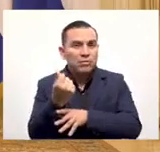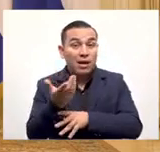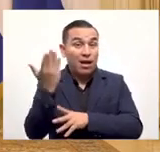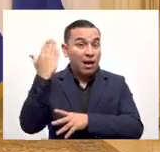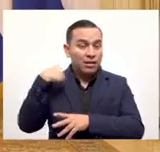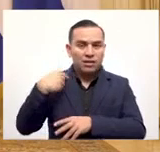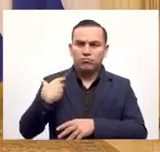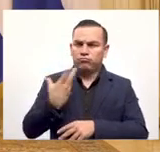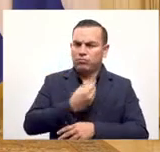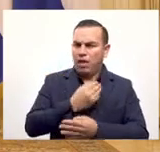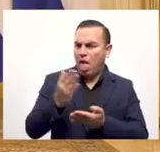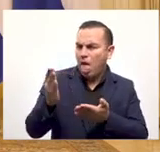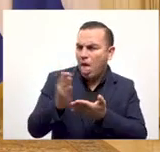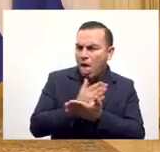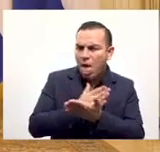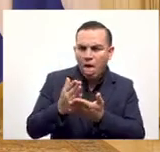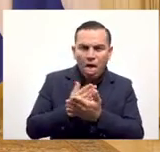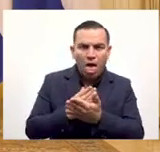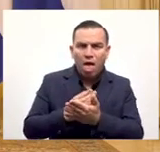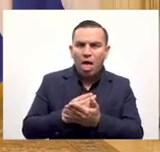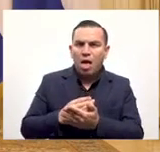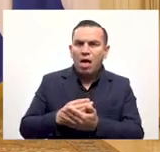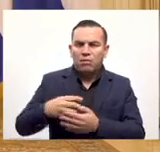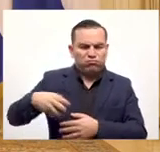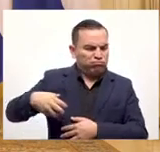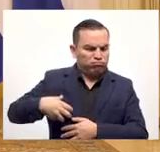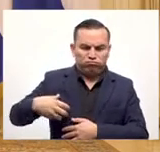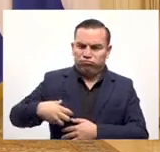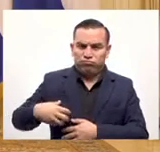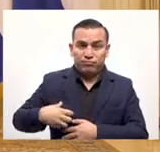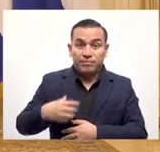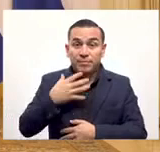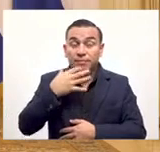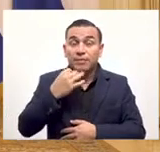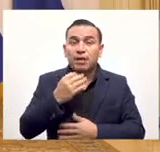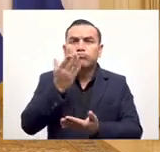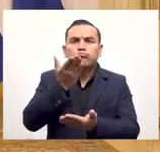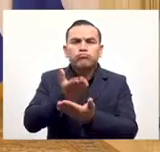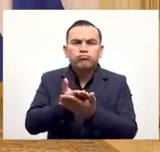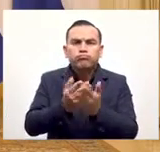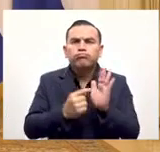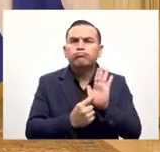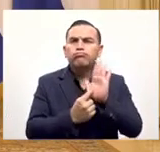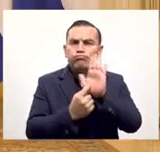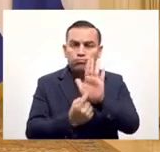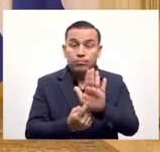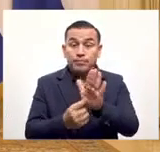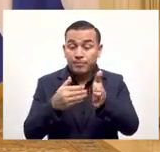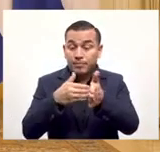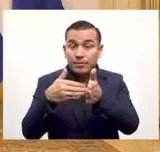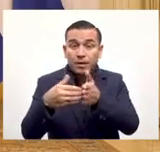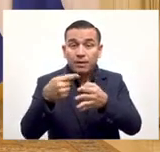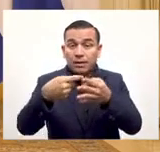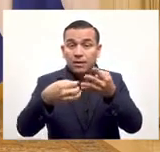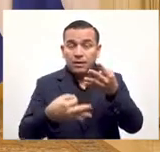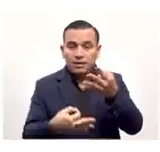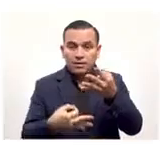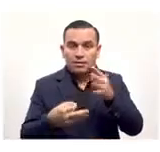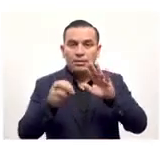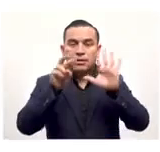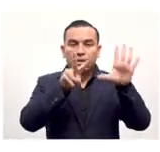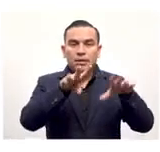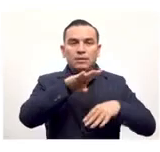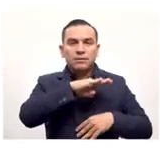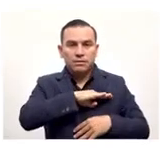quieren mentir con la ley Bitcoin. Nosotros no hemos mentido con la ley Bitcoin ni vamos a mentir y eso se lo vamos a aprobar a la población salvadoreña una vez entre en vigencia.